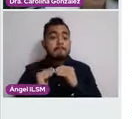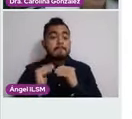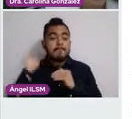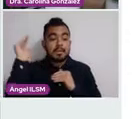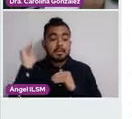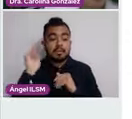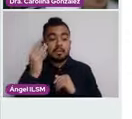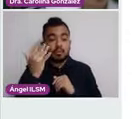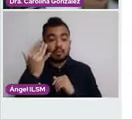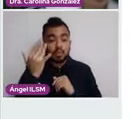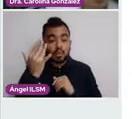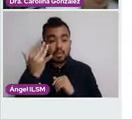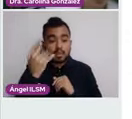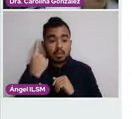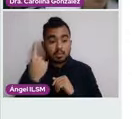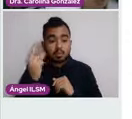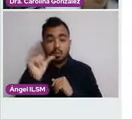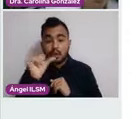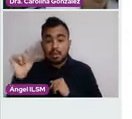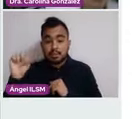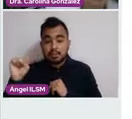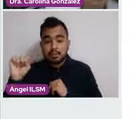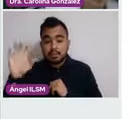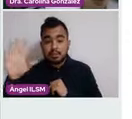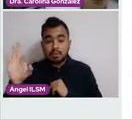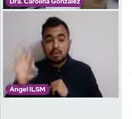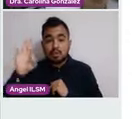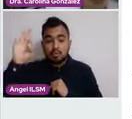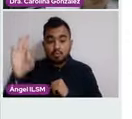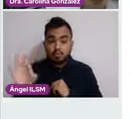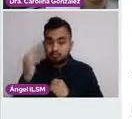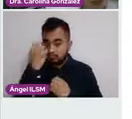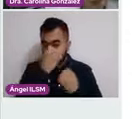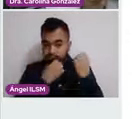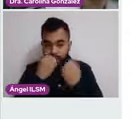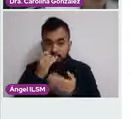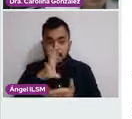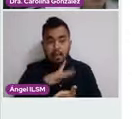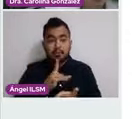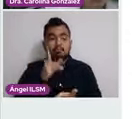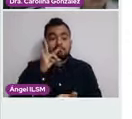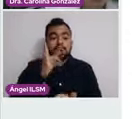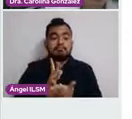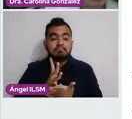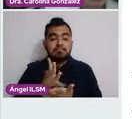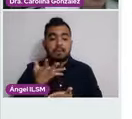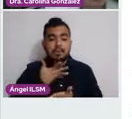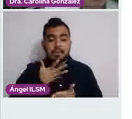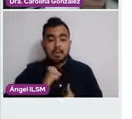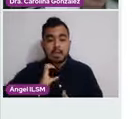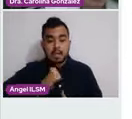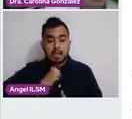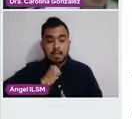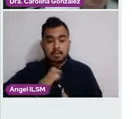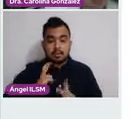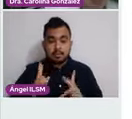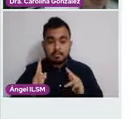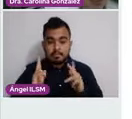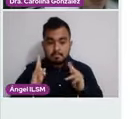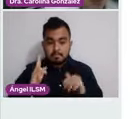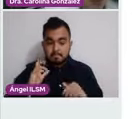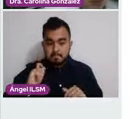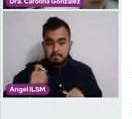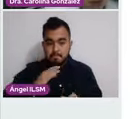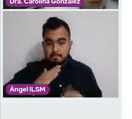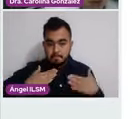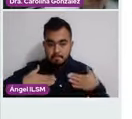al 65%, el diagnóstico de cáncer de mama. La exploración va a tener una sensibilidad de 26 a